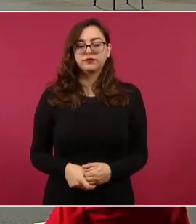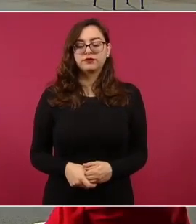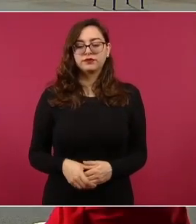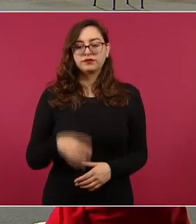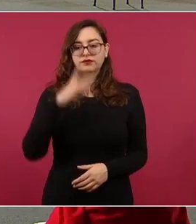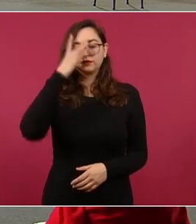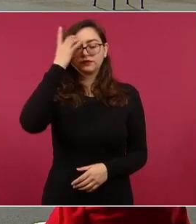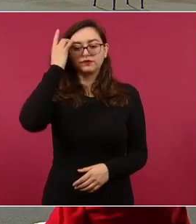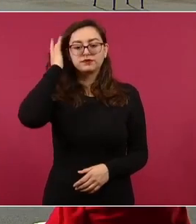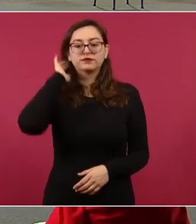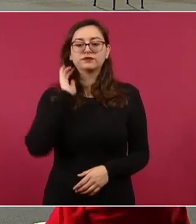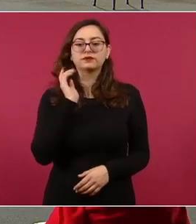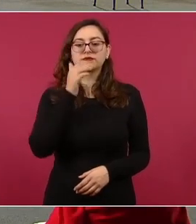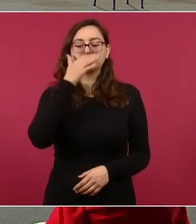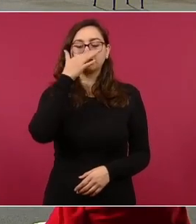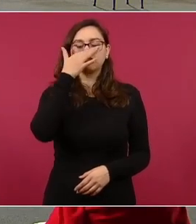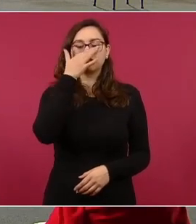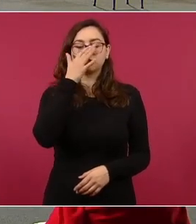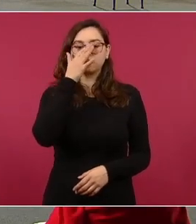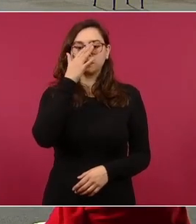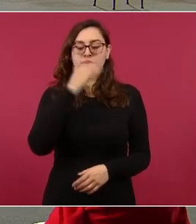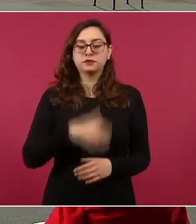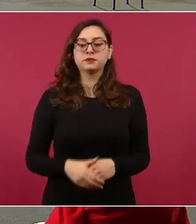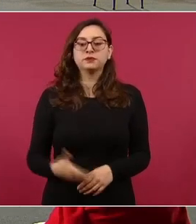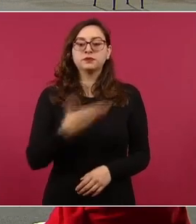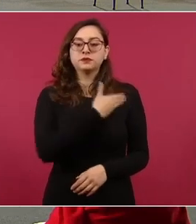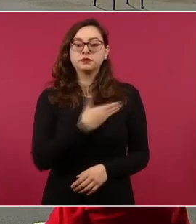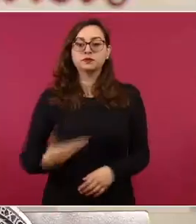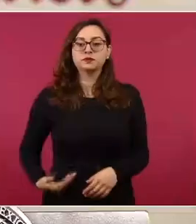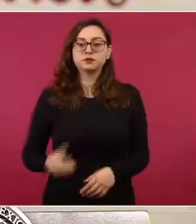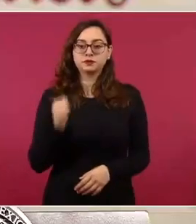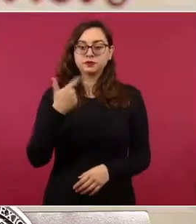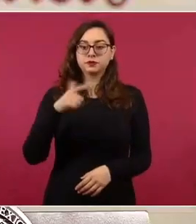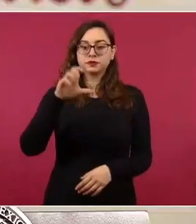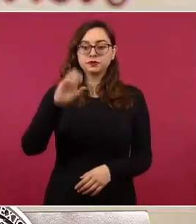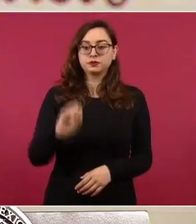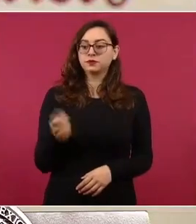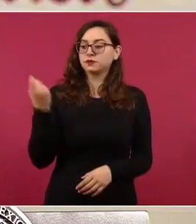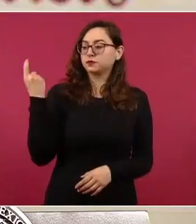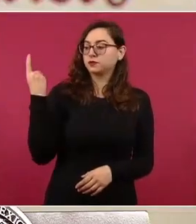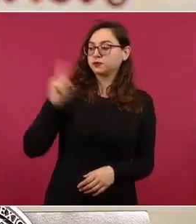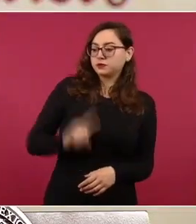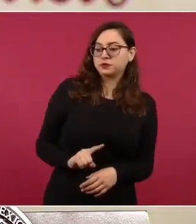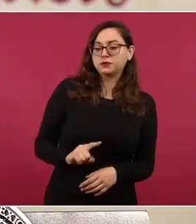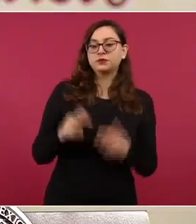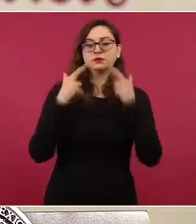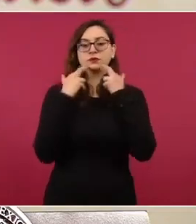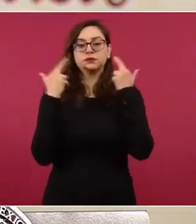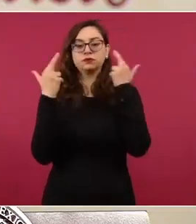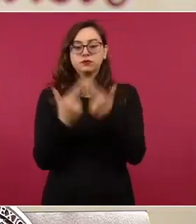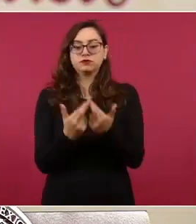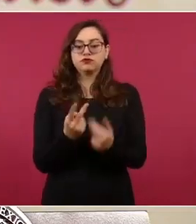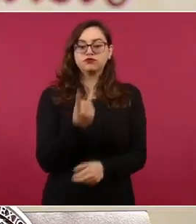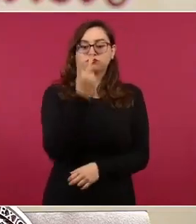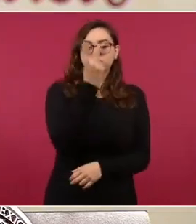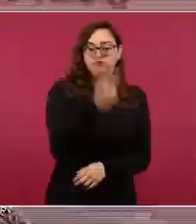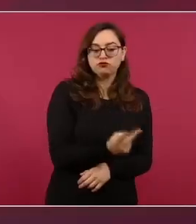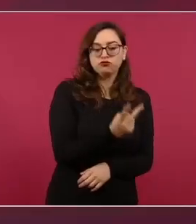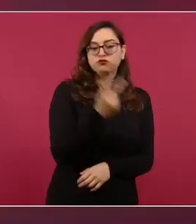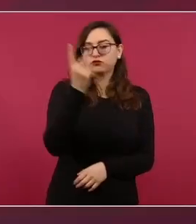Presidente López Obrador nos ha marcado tanto para la reunión bilateral como para la cumbre